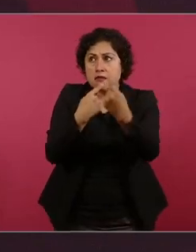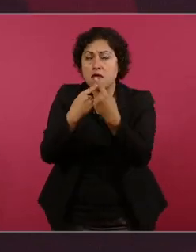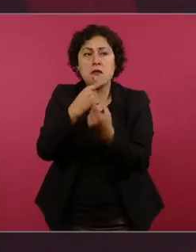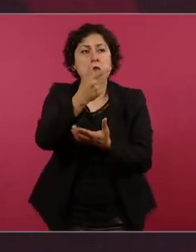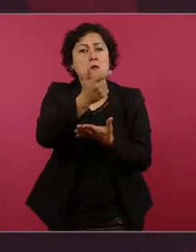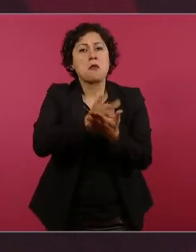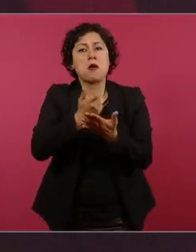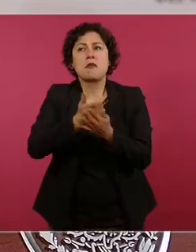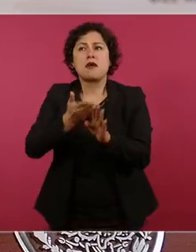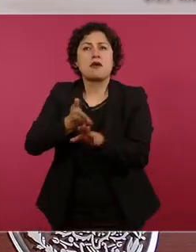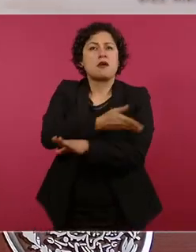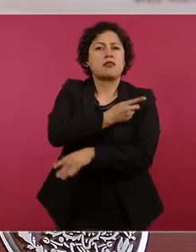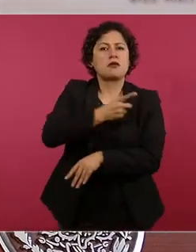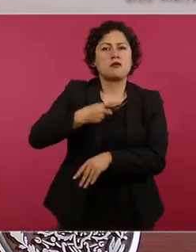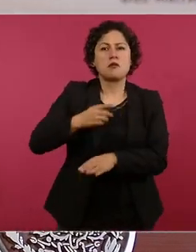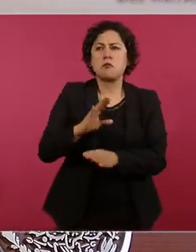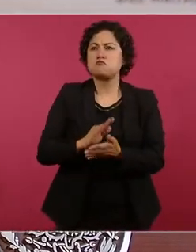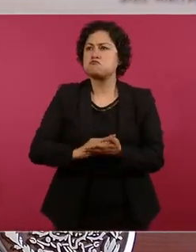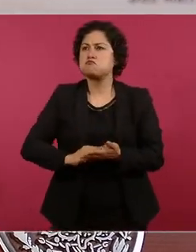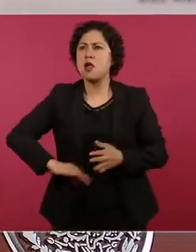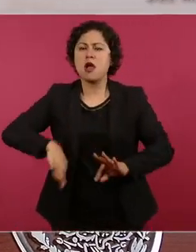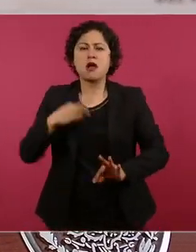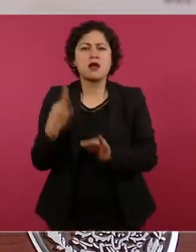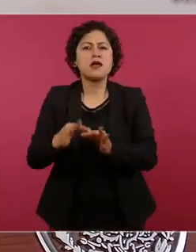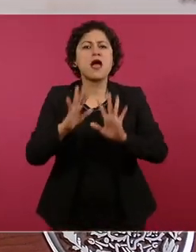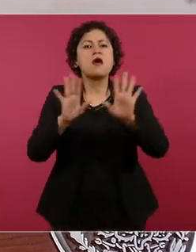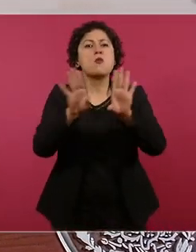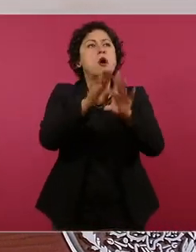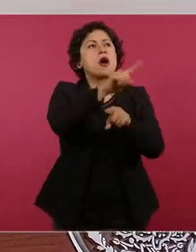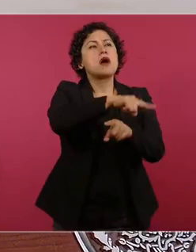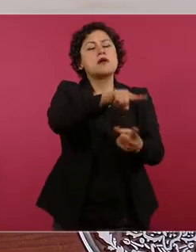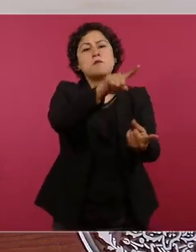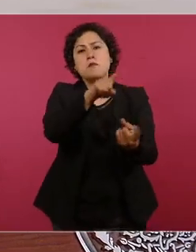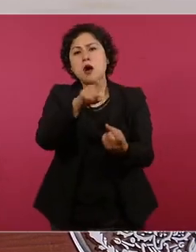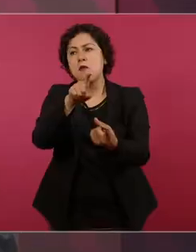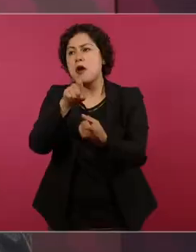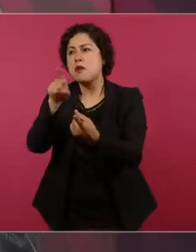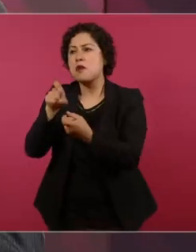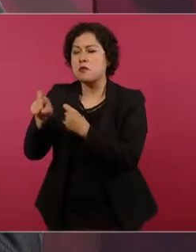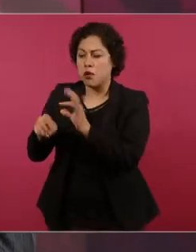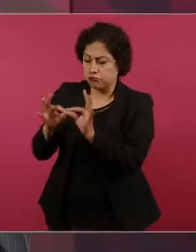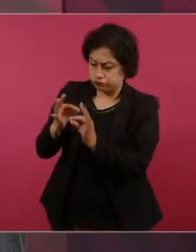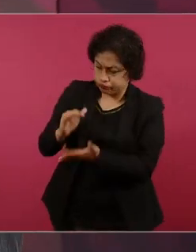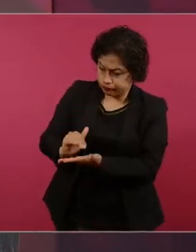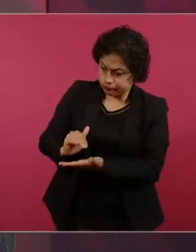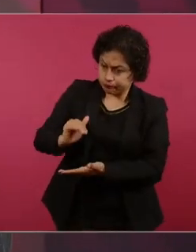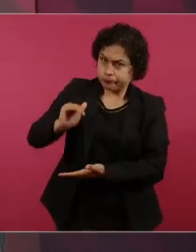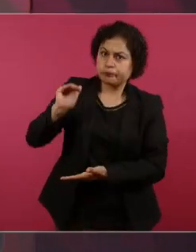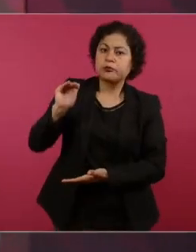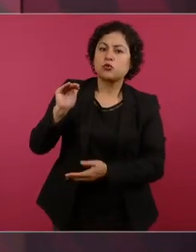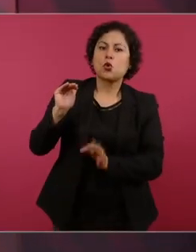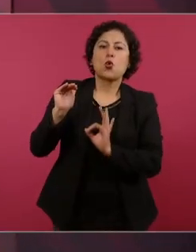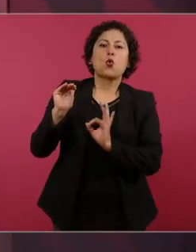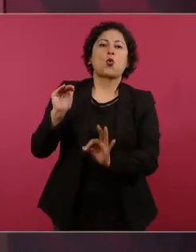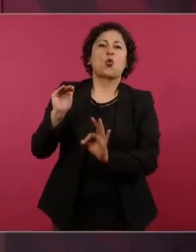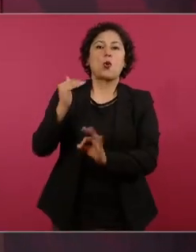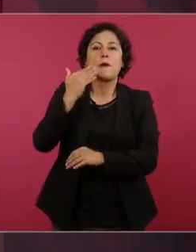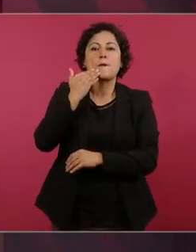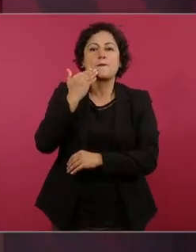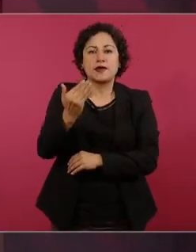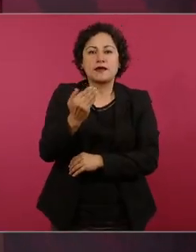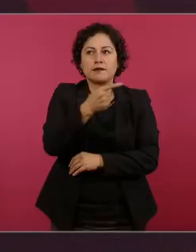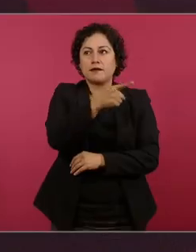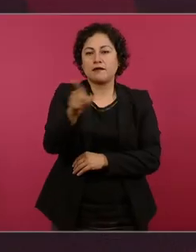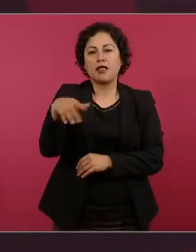lo fundamental ha sido no permitir la corrupción eso es lo que más ha ayudado por eso hemos